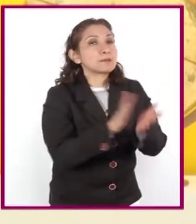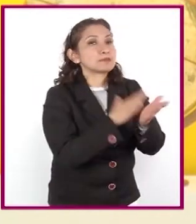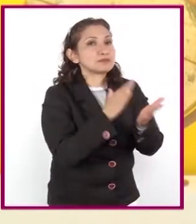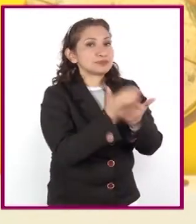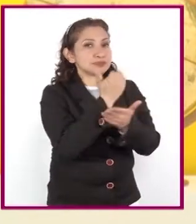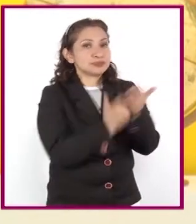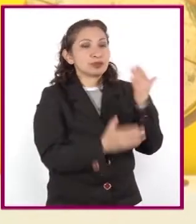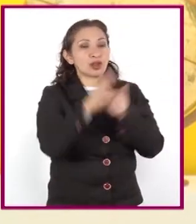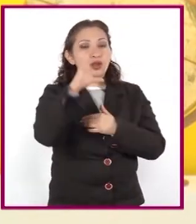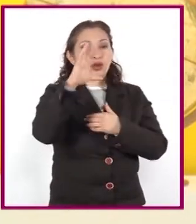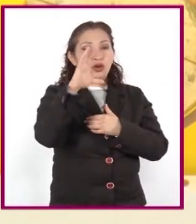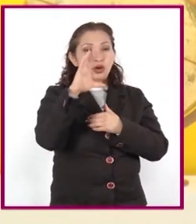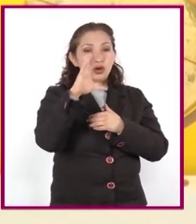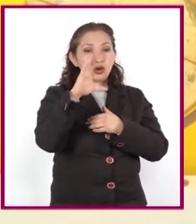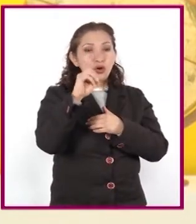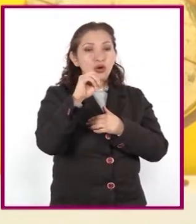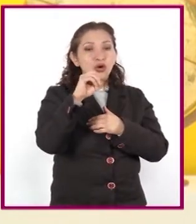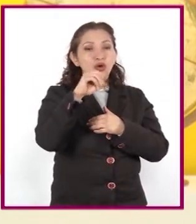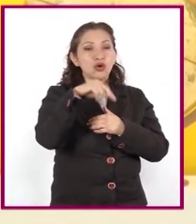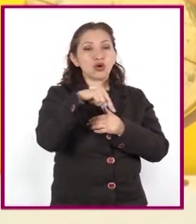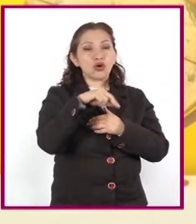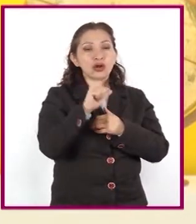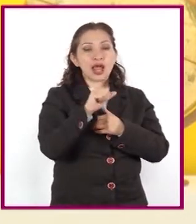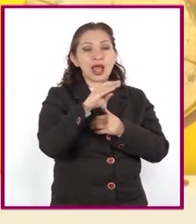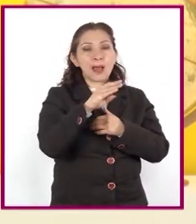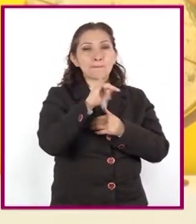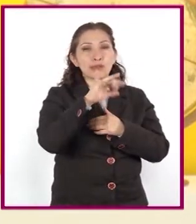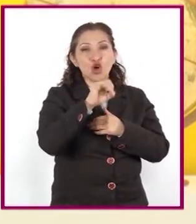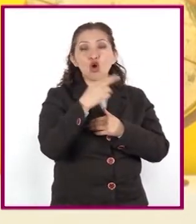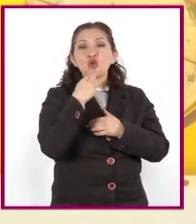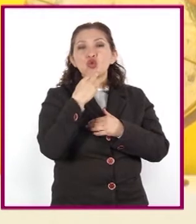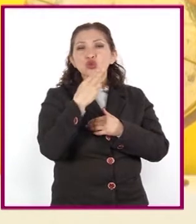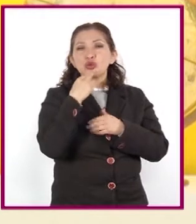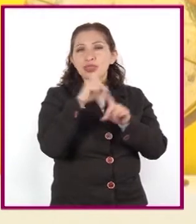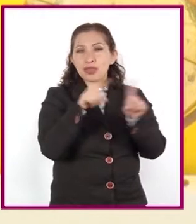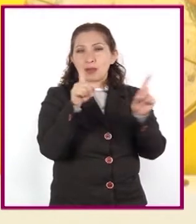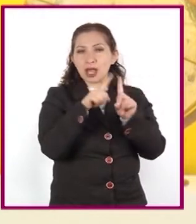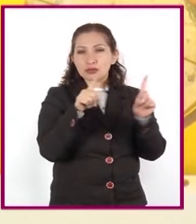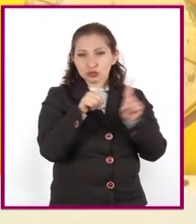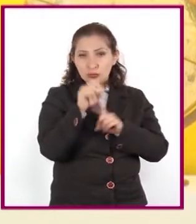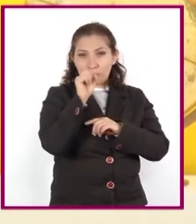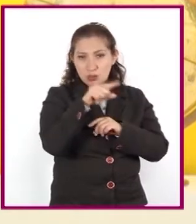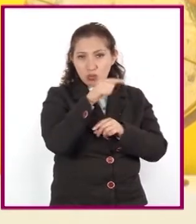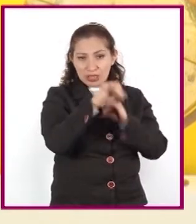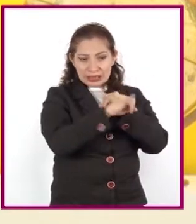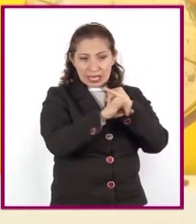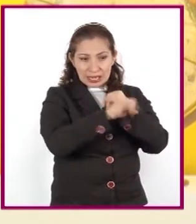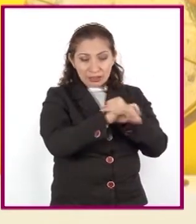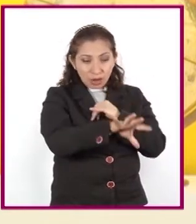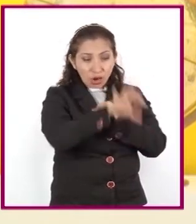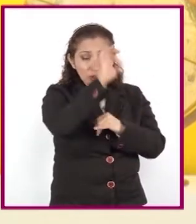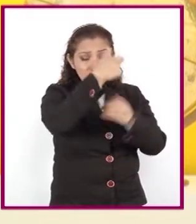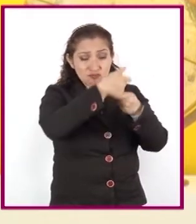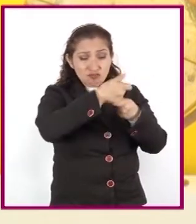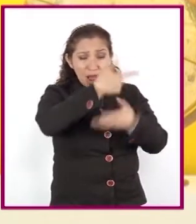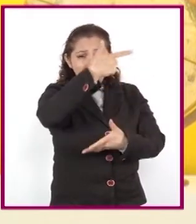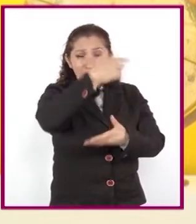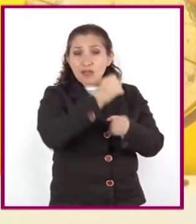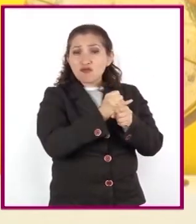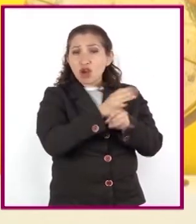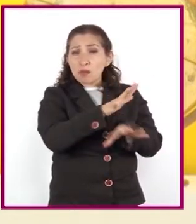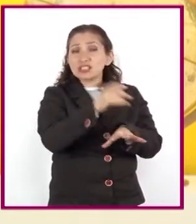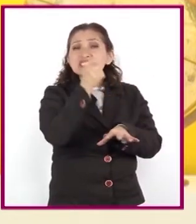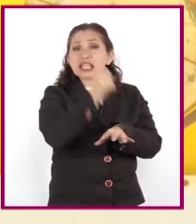de la Comisión Nacional para el Conocimiento y Uso de la Biodiversidad Conavio, podrán encontrar más información